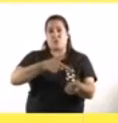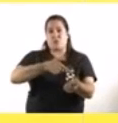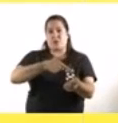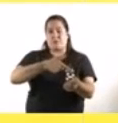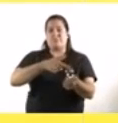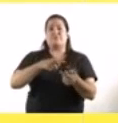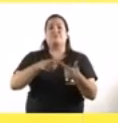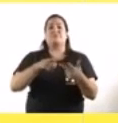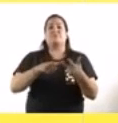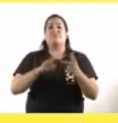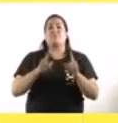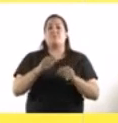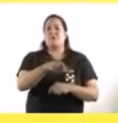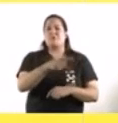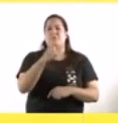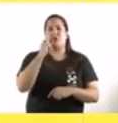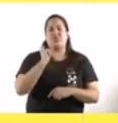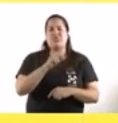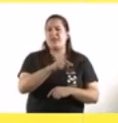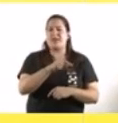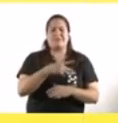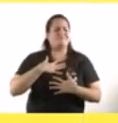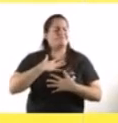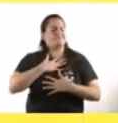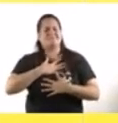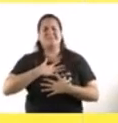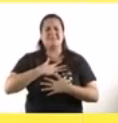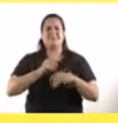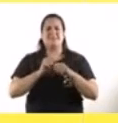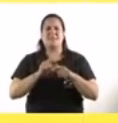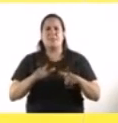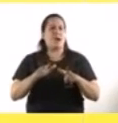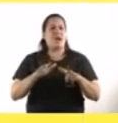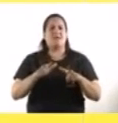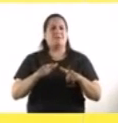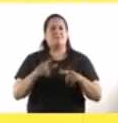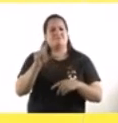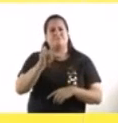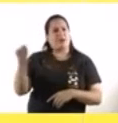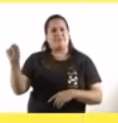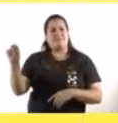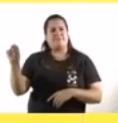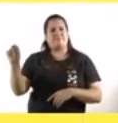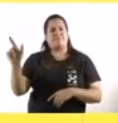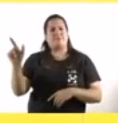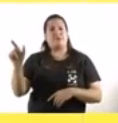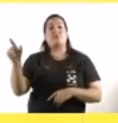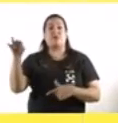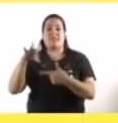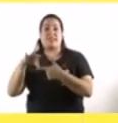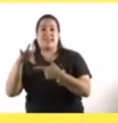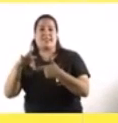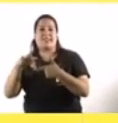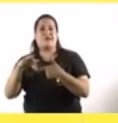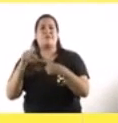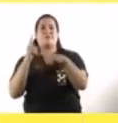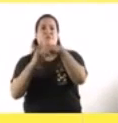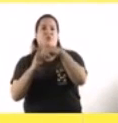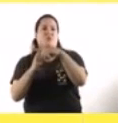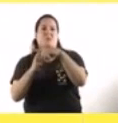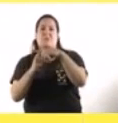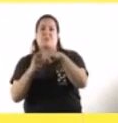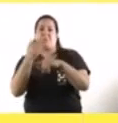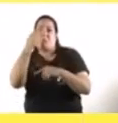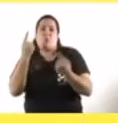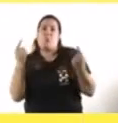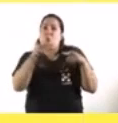persona ese mismo día se sintió mal con lo cual se retiró no cumplió todo su turno se fue a testear y dio positivo y nunca más concurrió a la